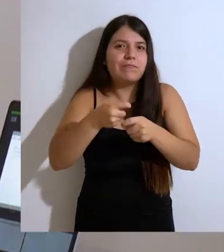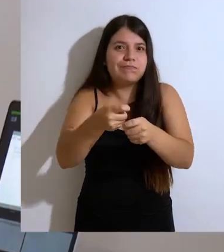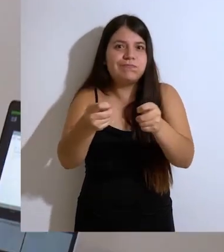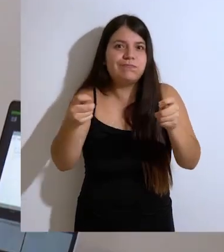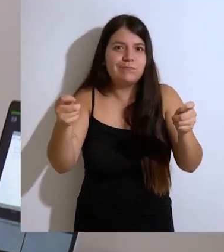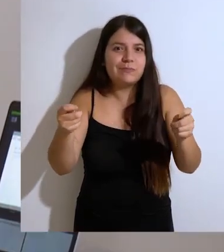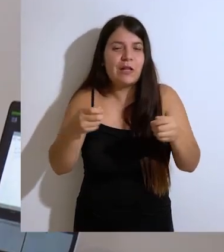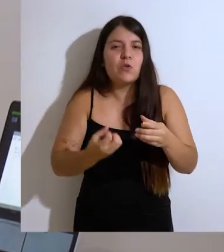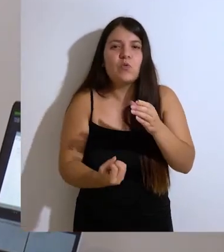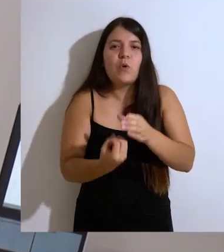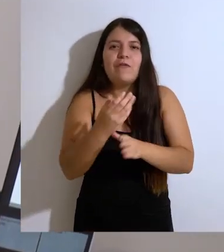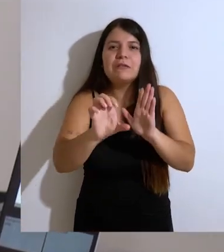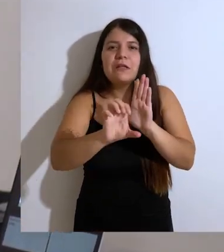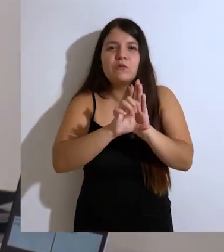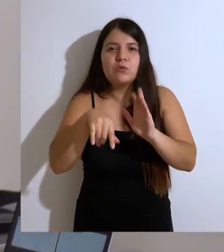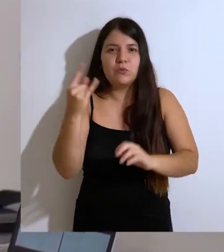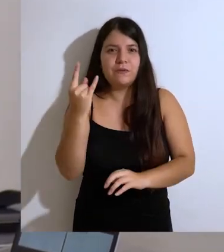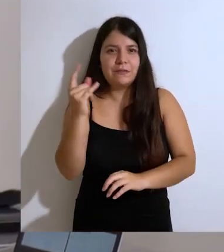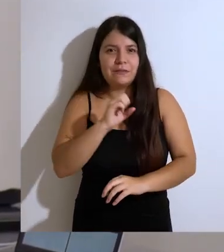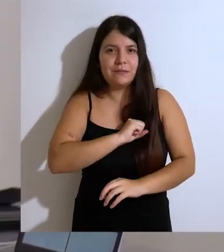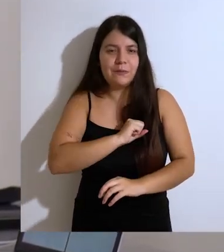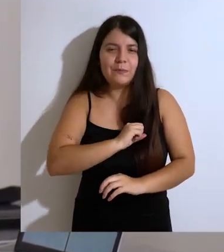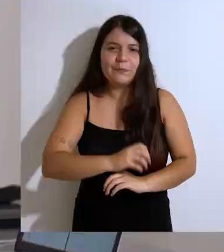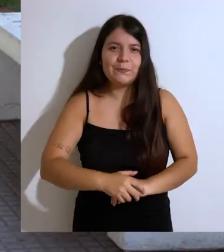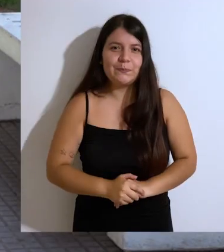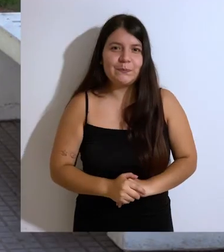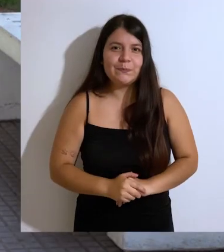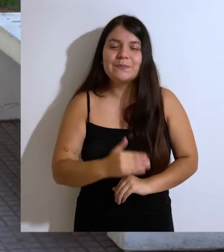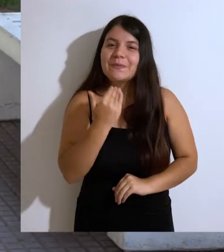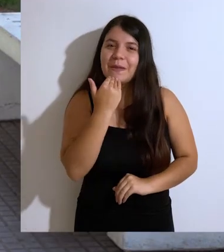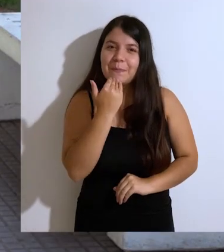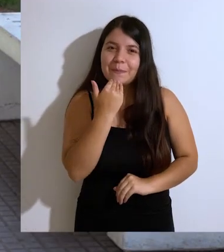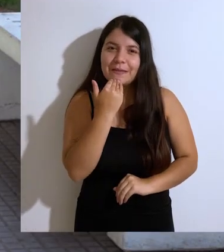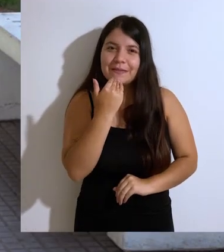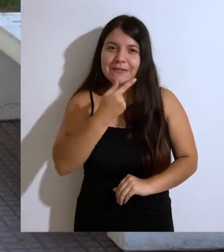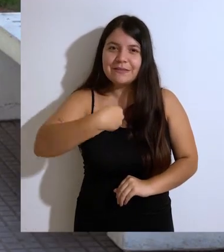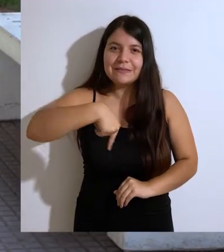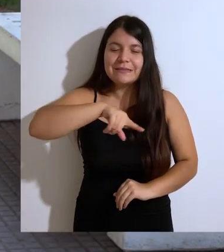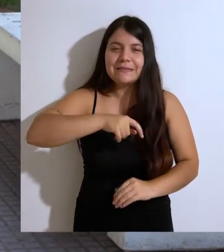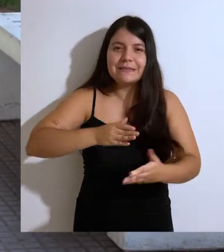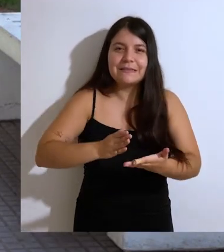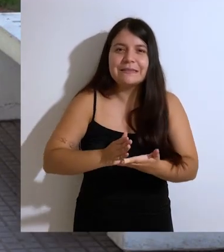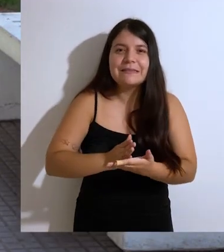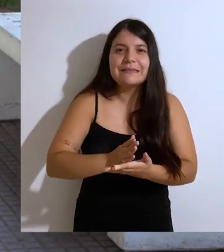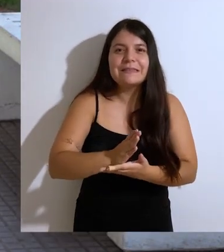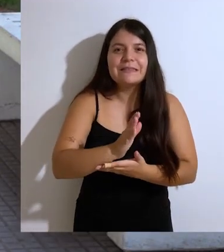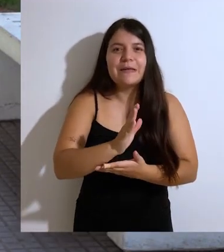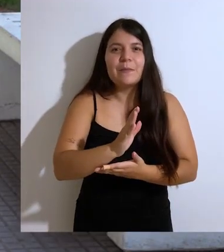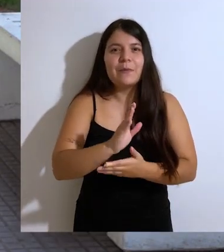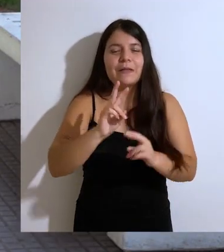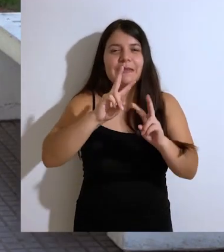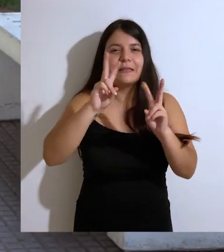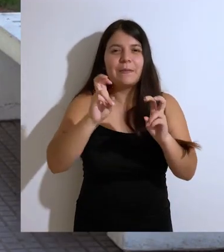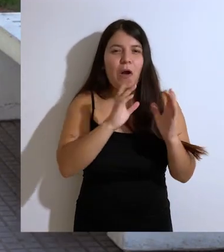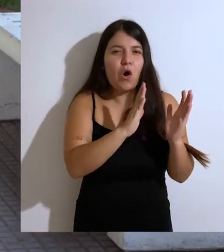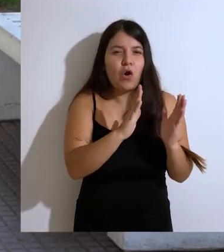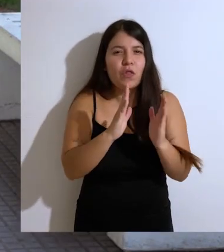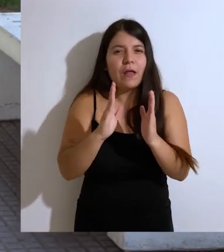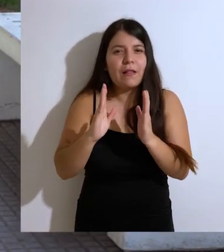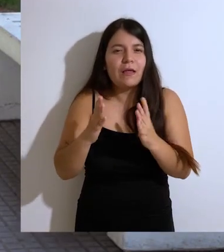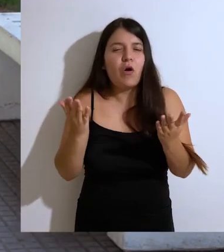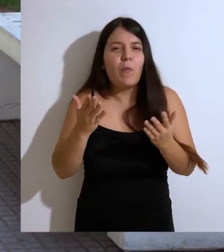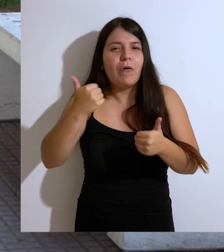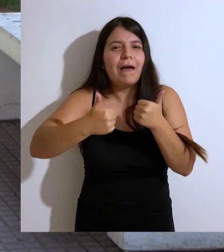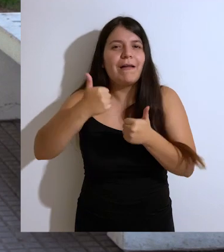próxima del nuevo estatuto de nuestra Universidad de Santiago. También hemos iniciado ya el ordenamiento de nuestra